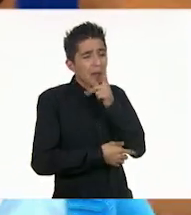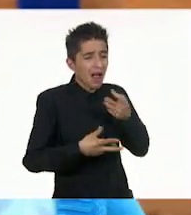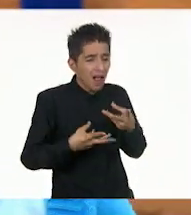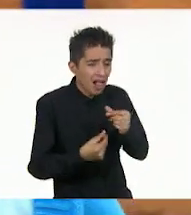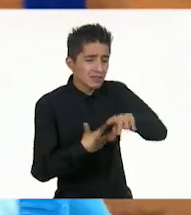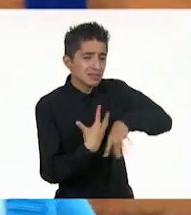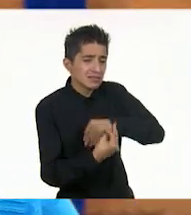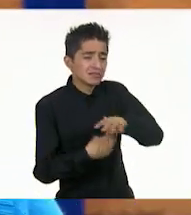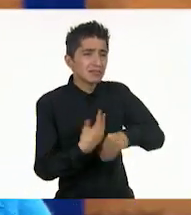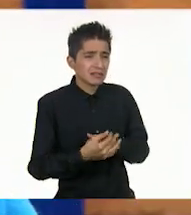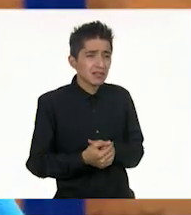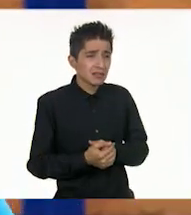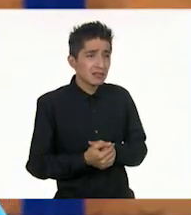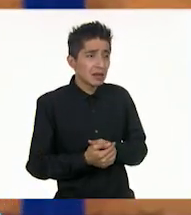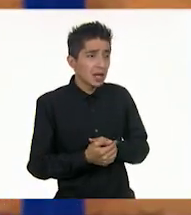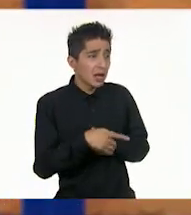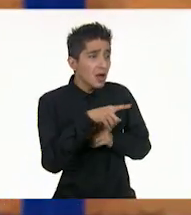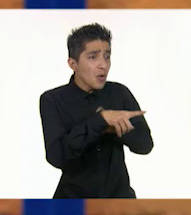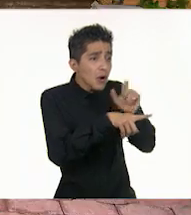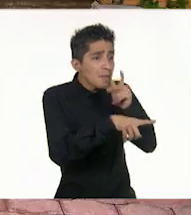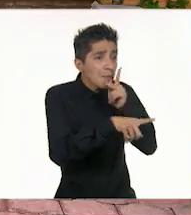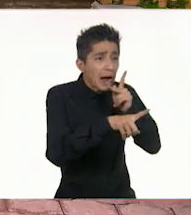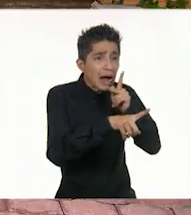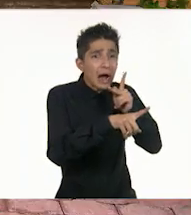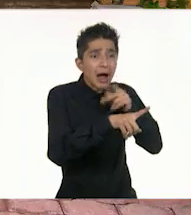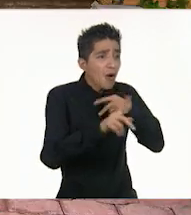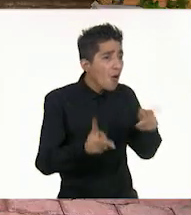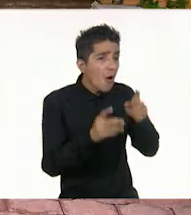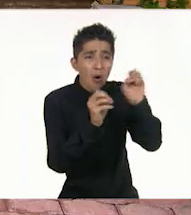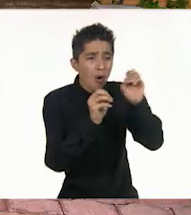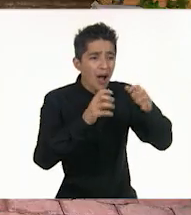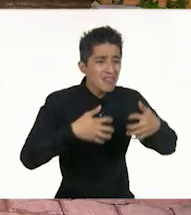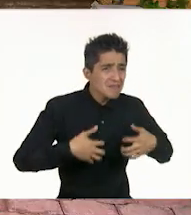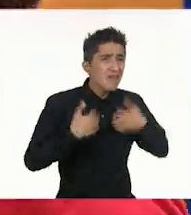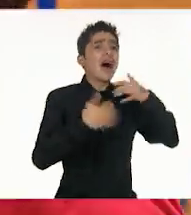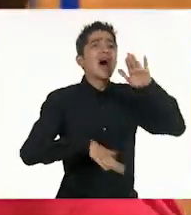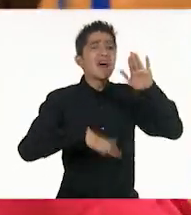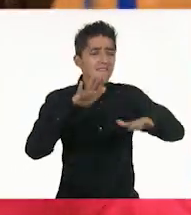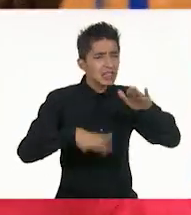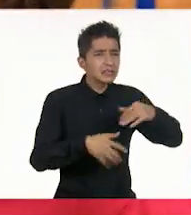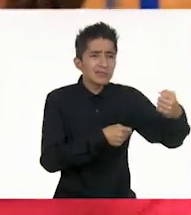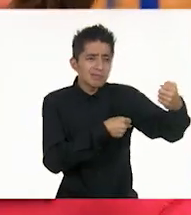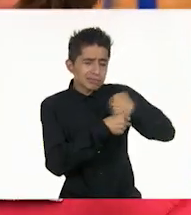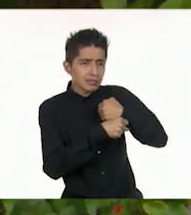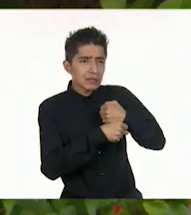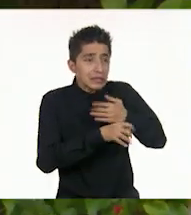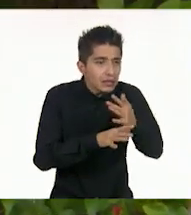Si vieras cómo se enoja cuando no vendo, a veces hasta me pe... ¿Te pega?